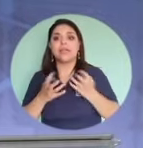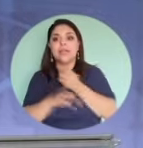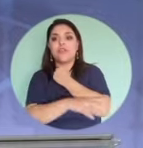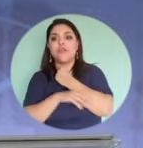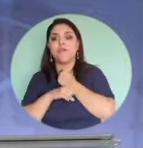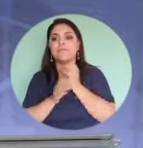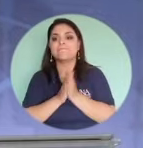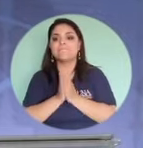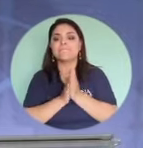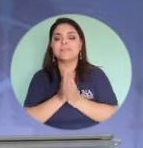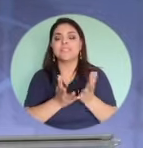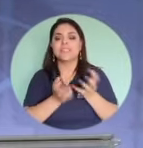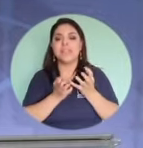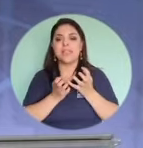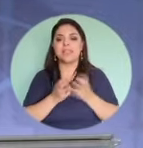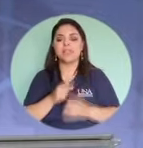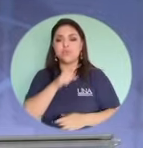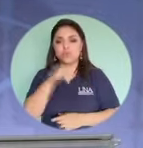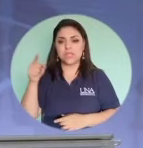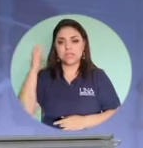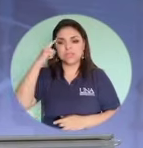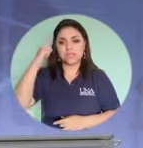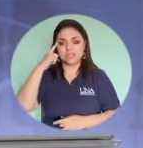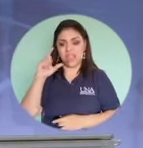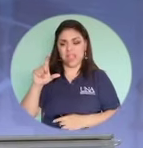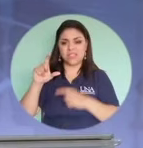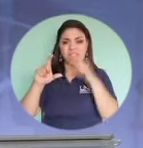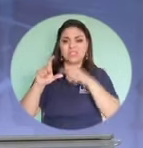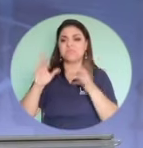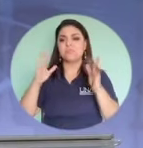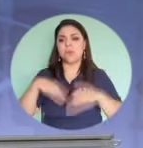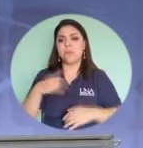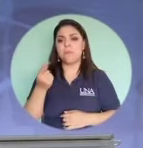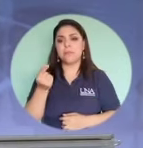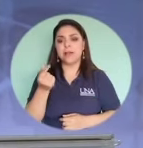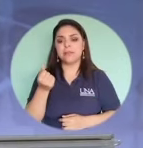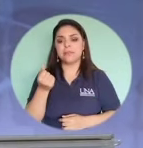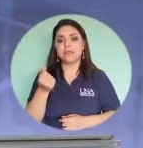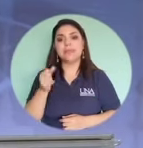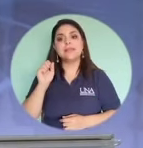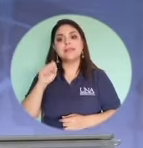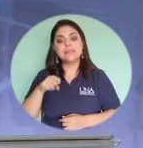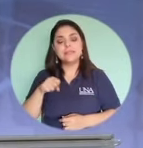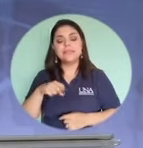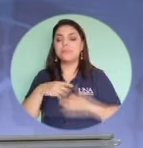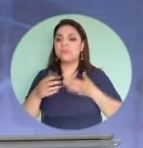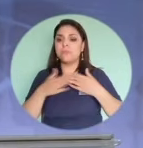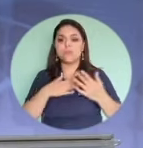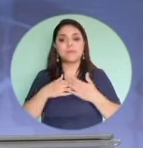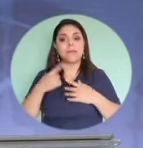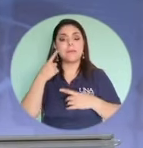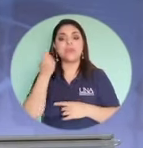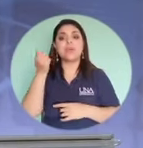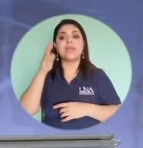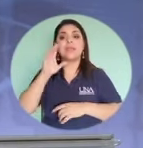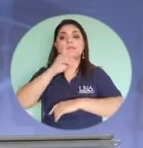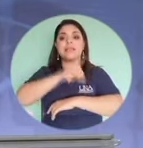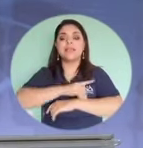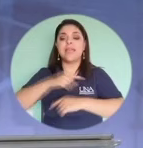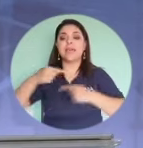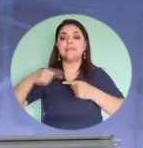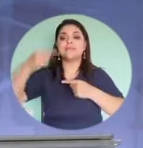como una creencia popular y yo pero ni plata tengo y sí pero ni plata tengo pero cada 15 días te depositan el salario eh